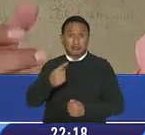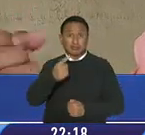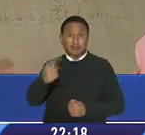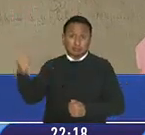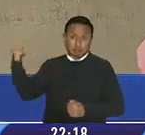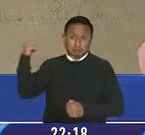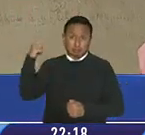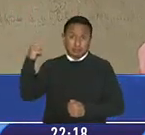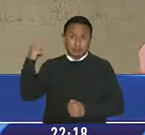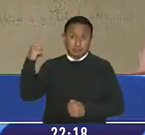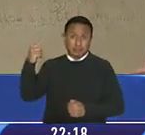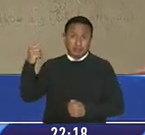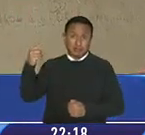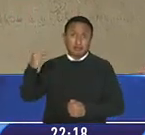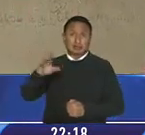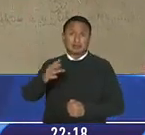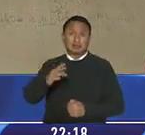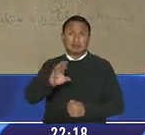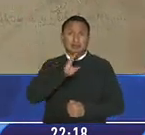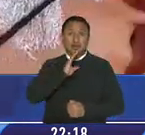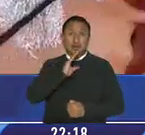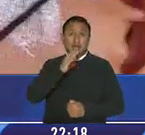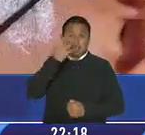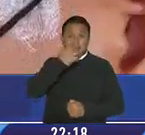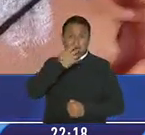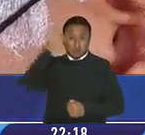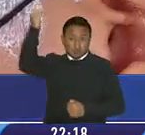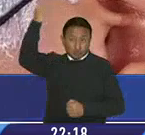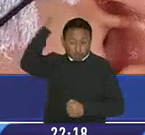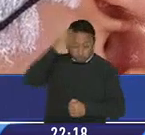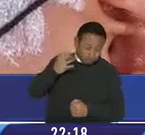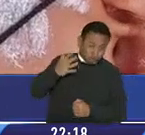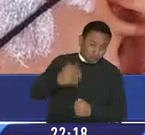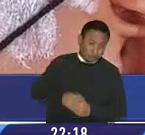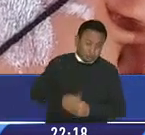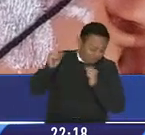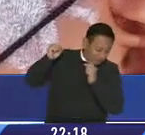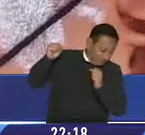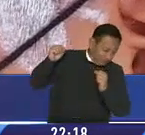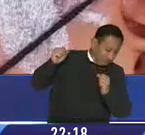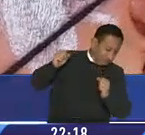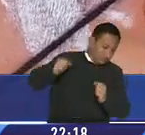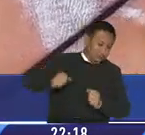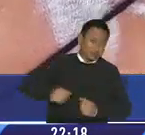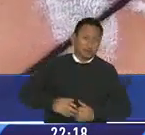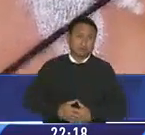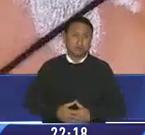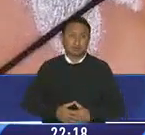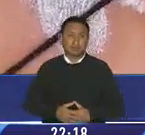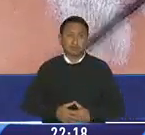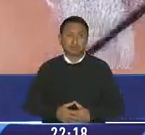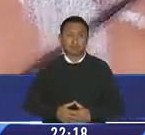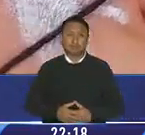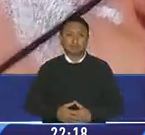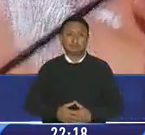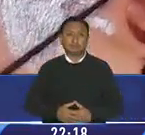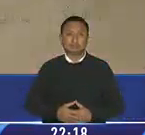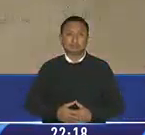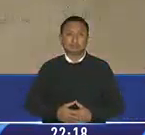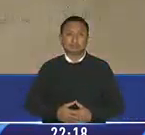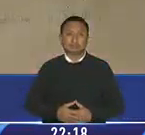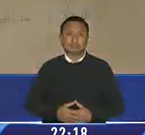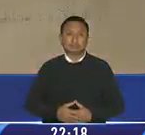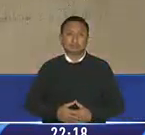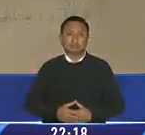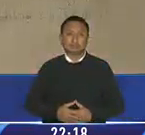de arriba me cae un líquido hirviendo en la parte de mi cabeza. En esa cual